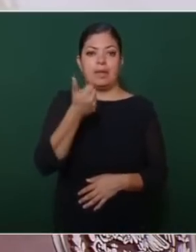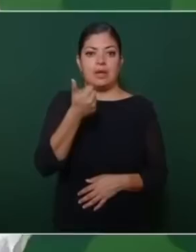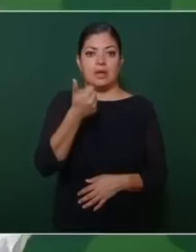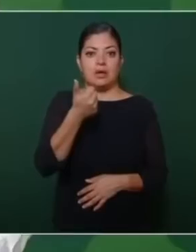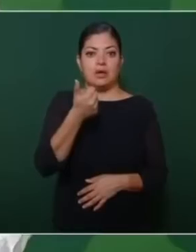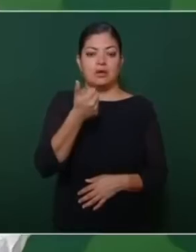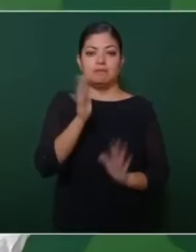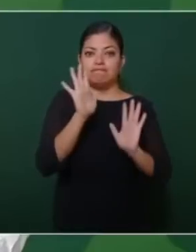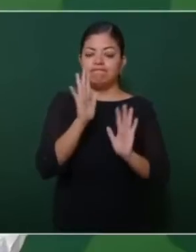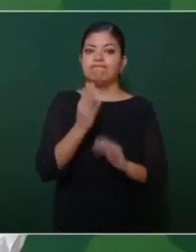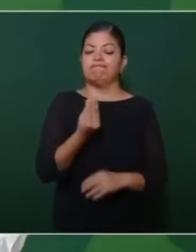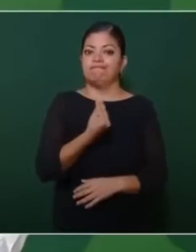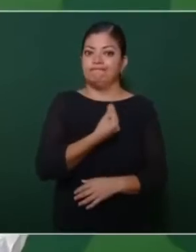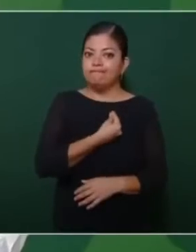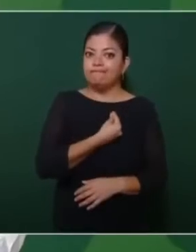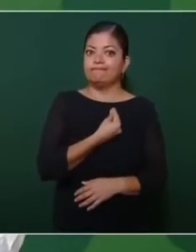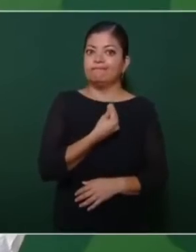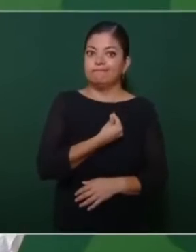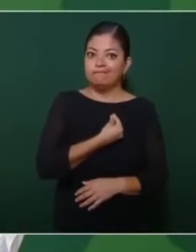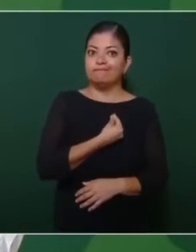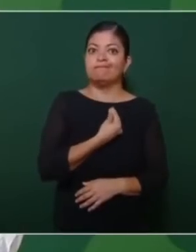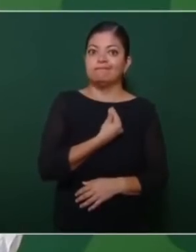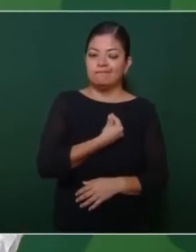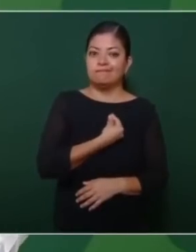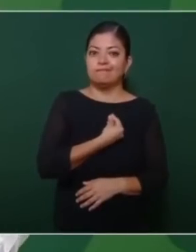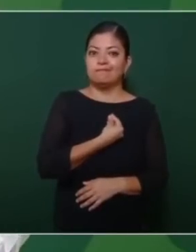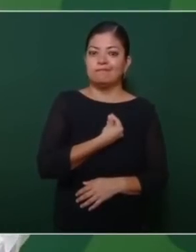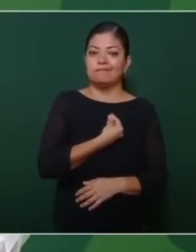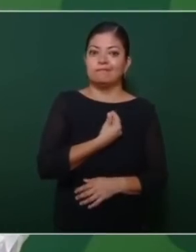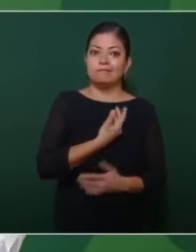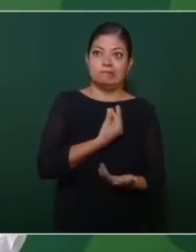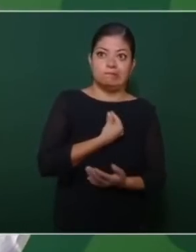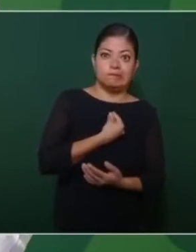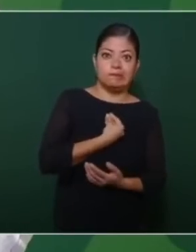Resistir esa presión